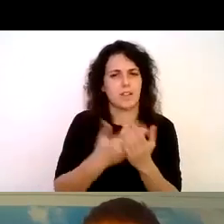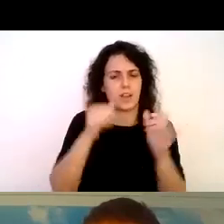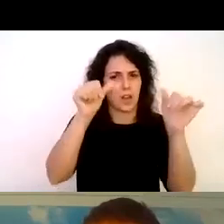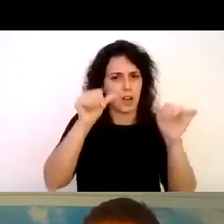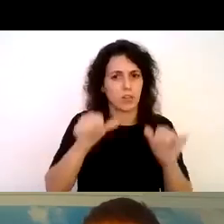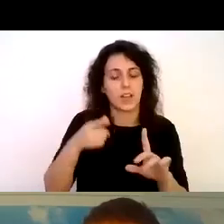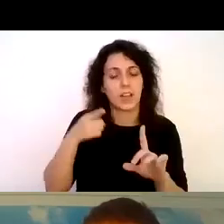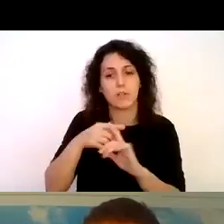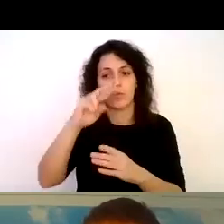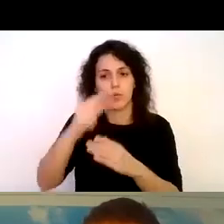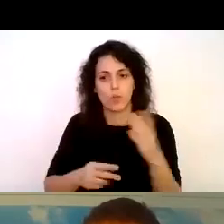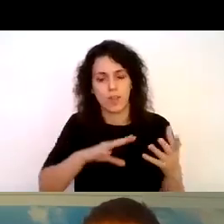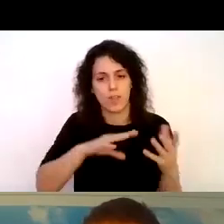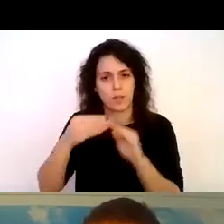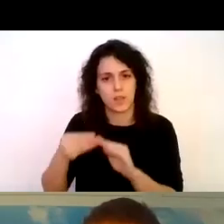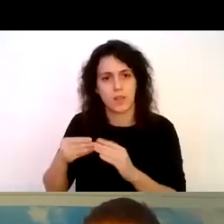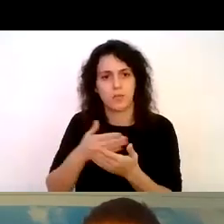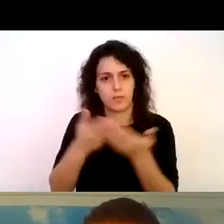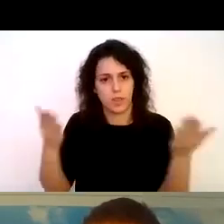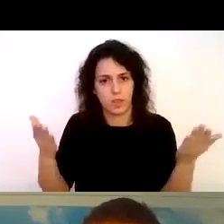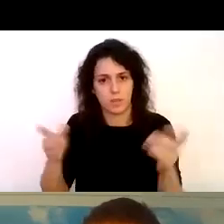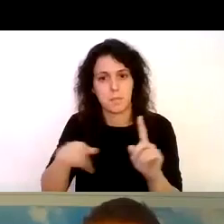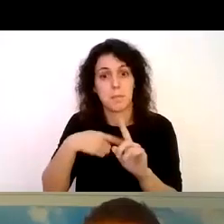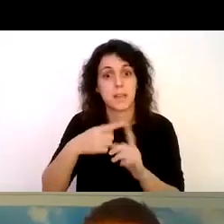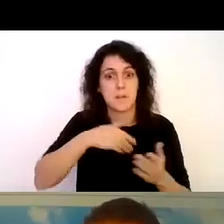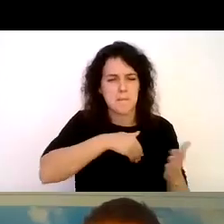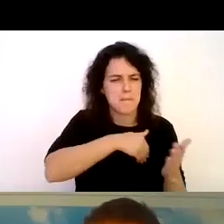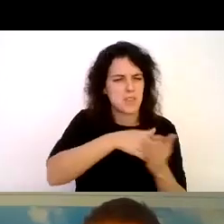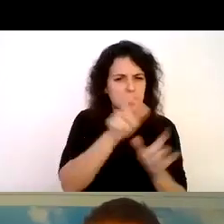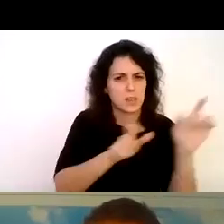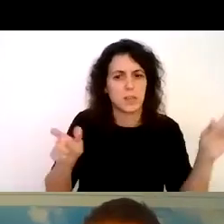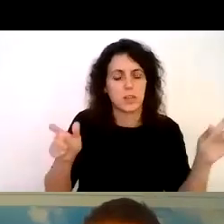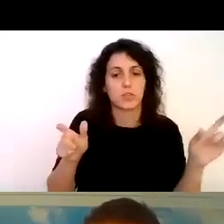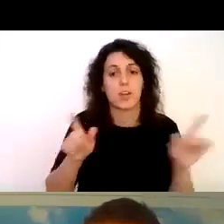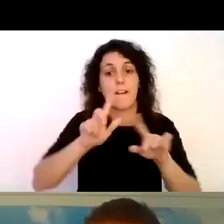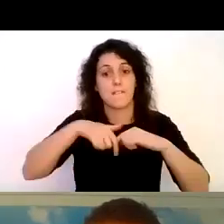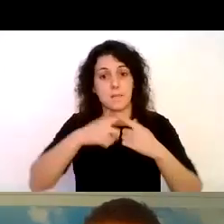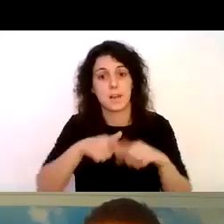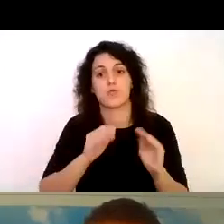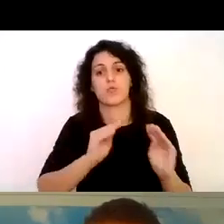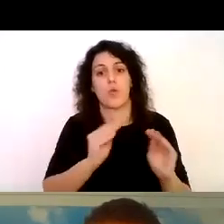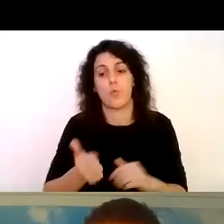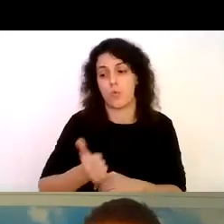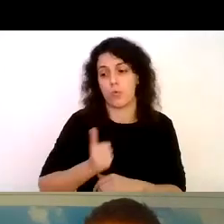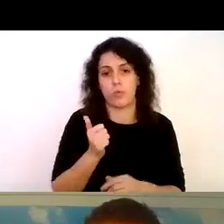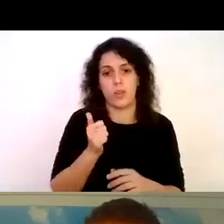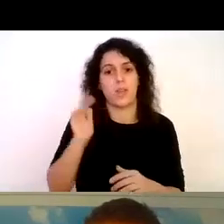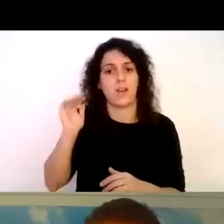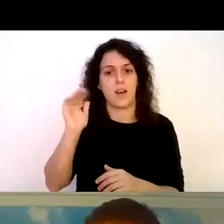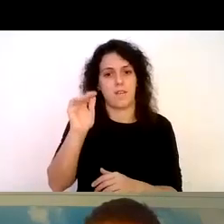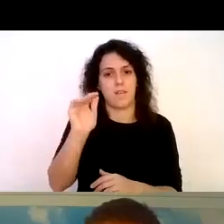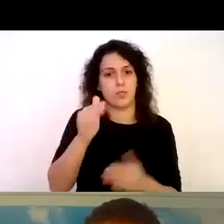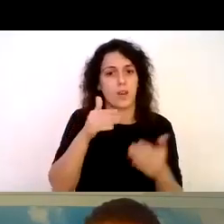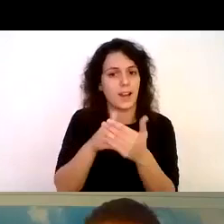servicio de buceo adaptado y con ello brindar a millones de personas y sus familias la oportunidad de vivir una aventura sin